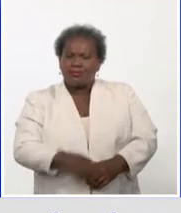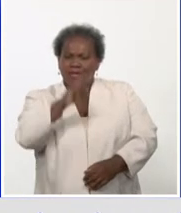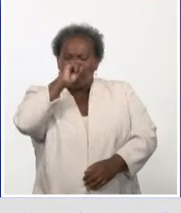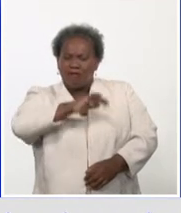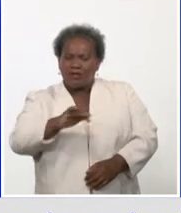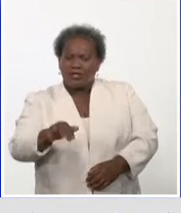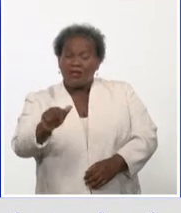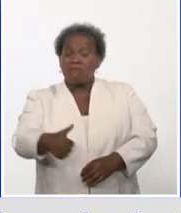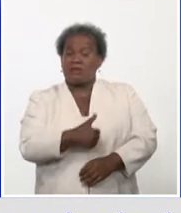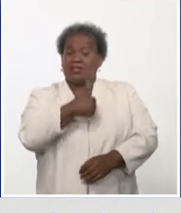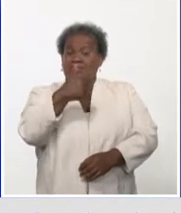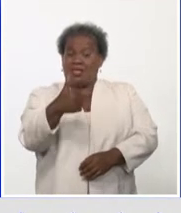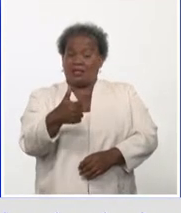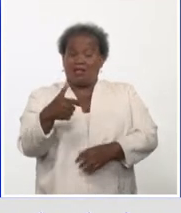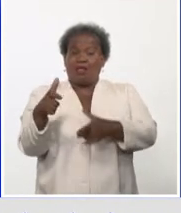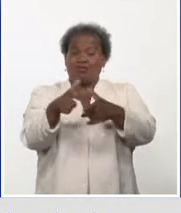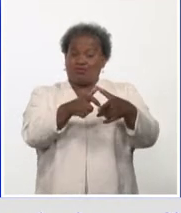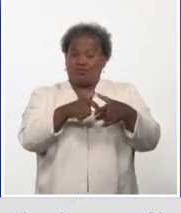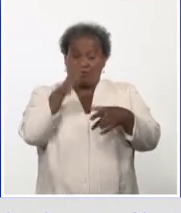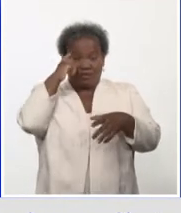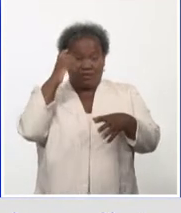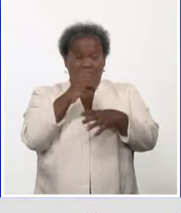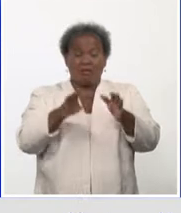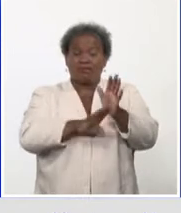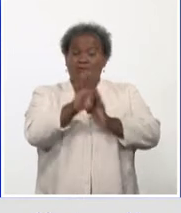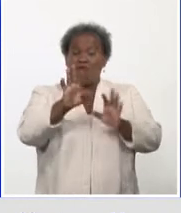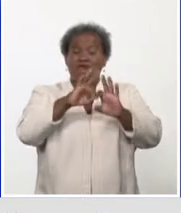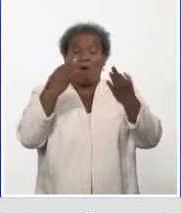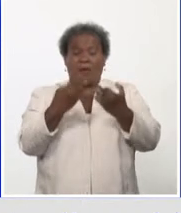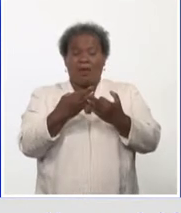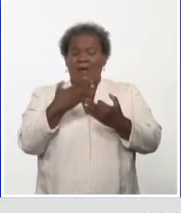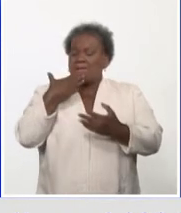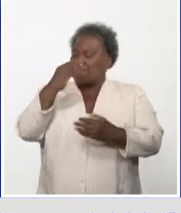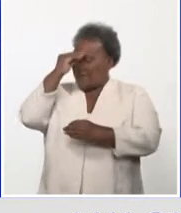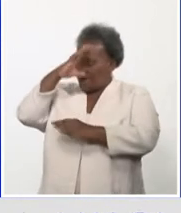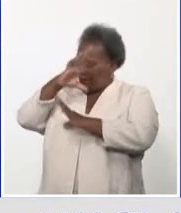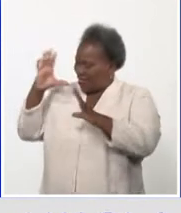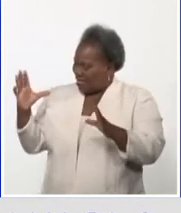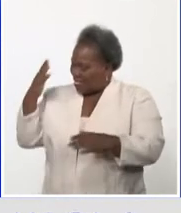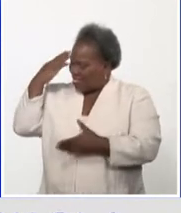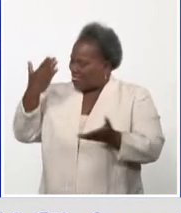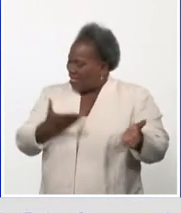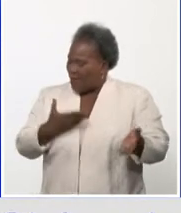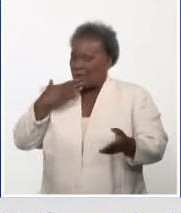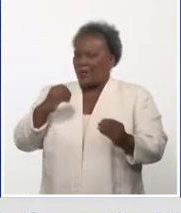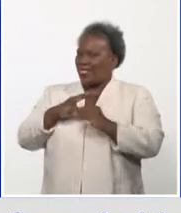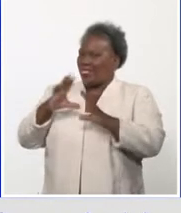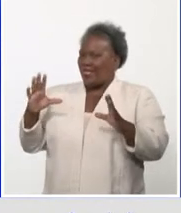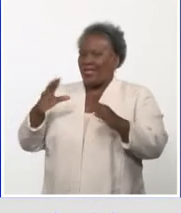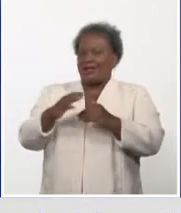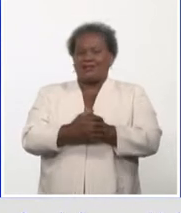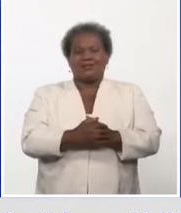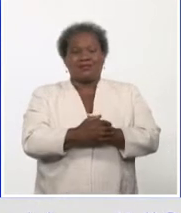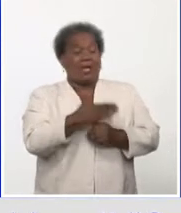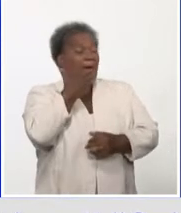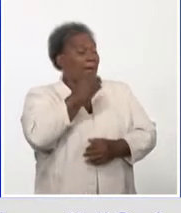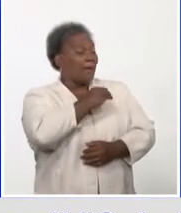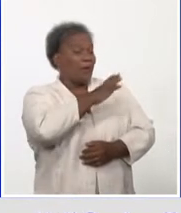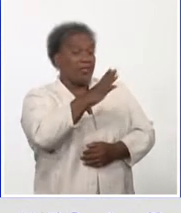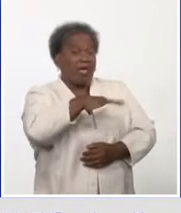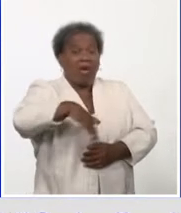de la Familia. Bienvenida doctora y es un gusto que nos acompañe en esta mañana. Muy buenos días para usted. Muy buenos días para todos y todas.